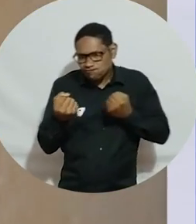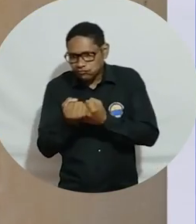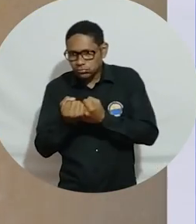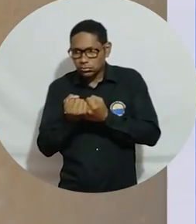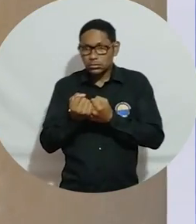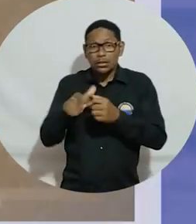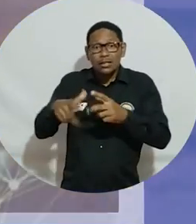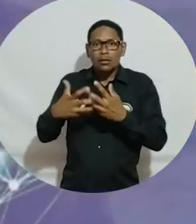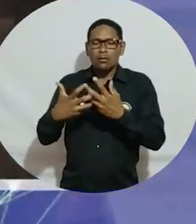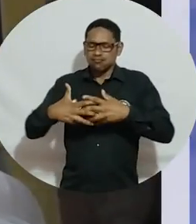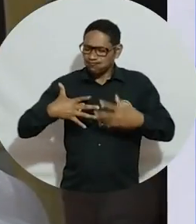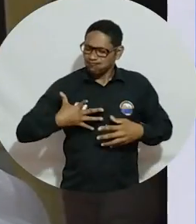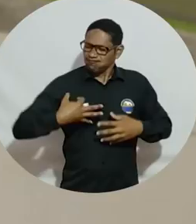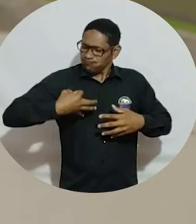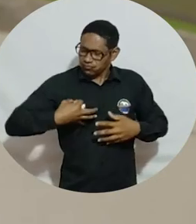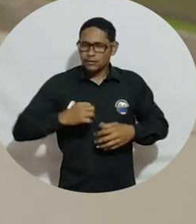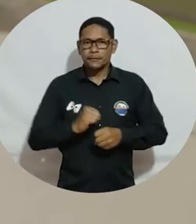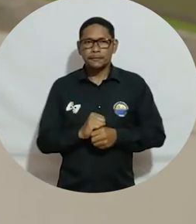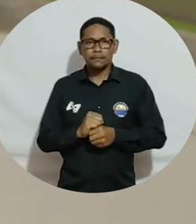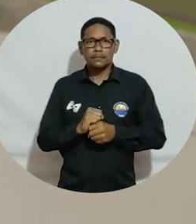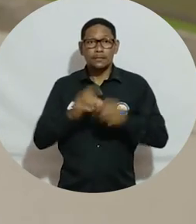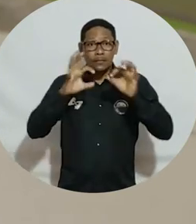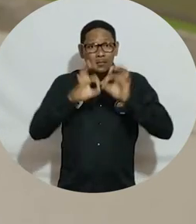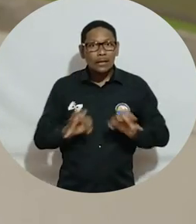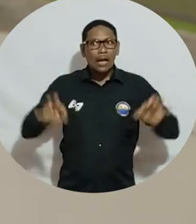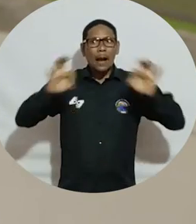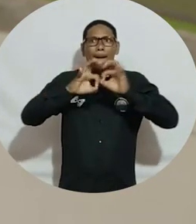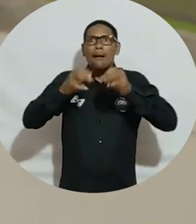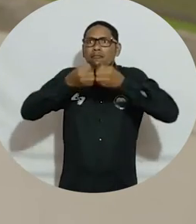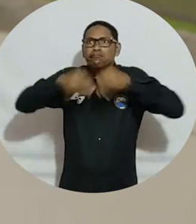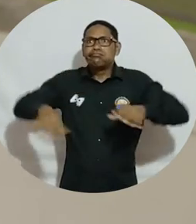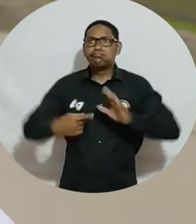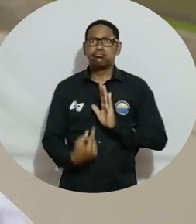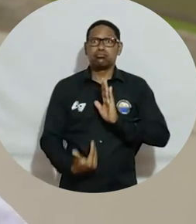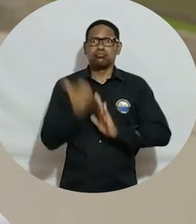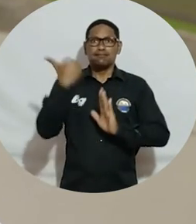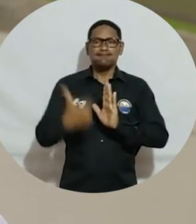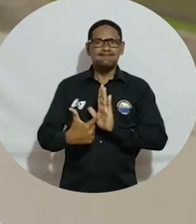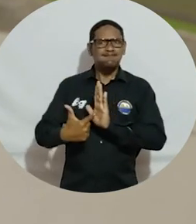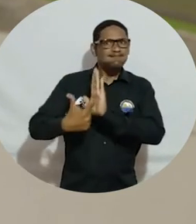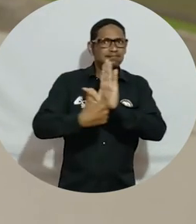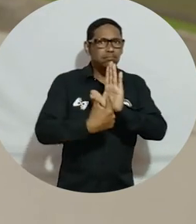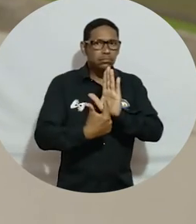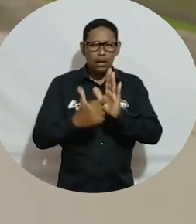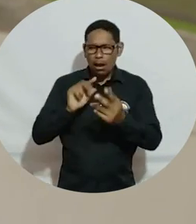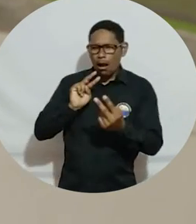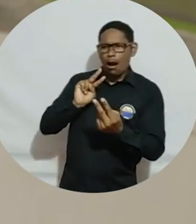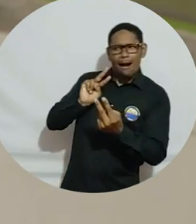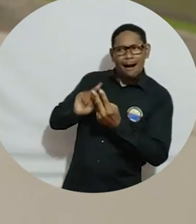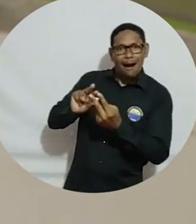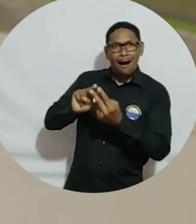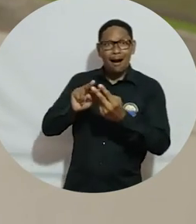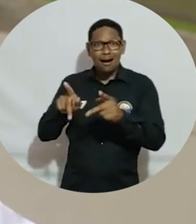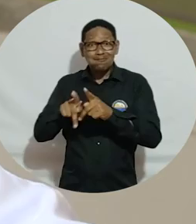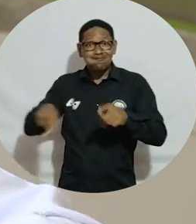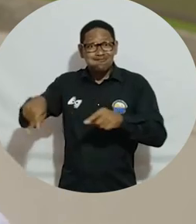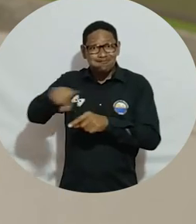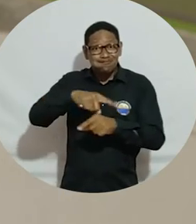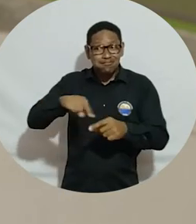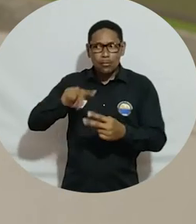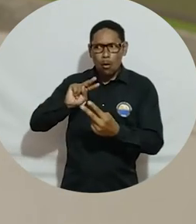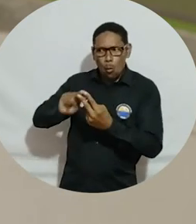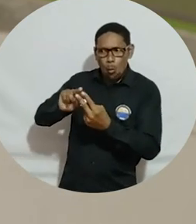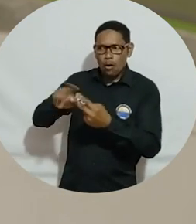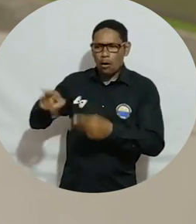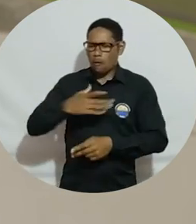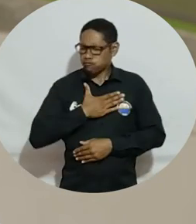a que estos productores se formalicen. Es importante este lanzamiento porque conocimos a esos actores de primera mano y